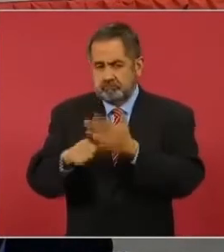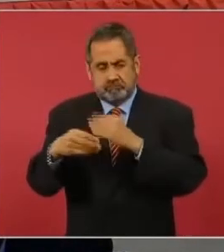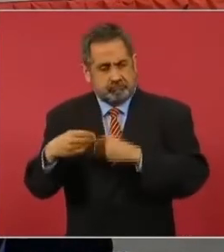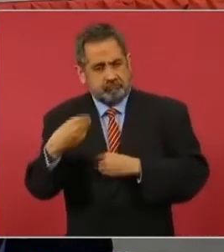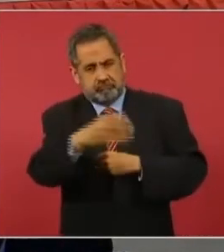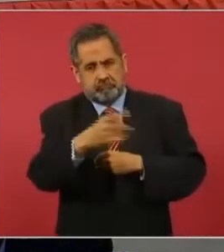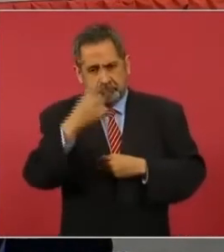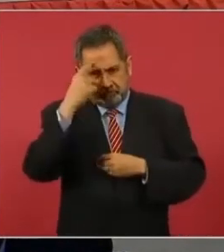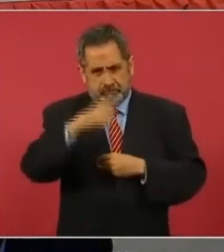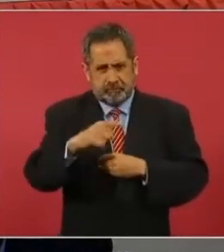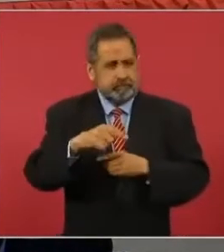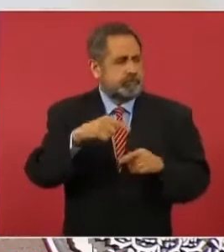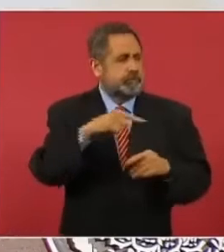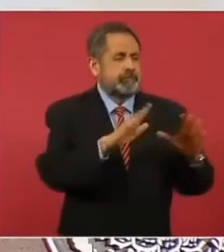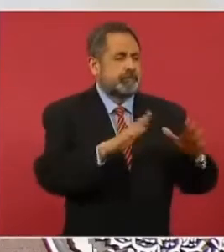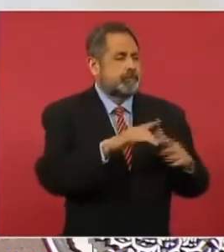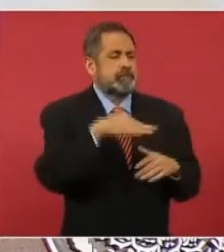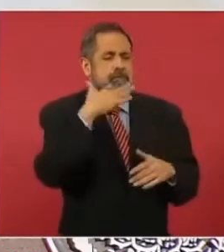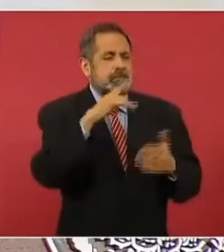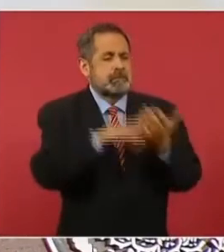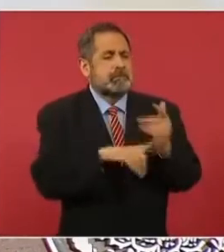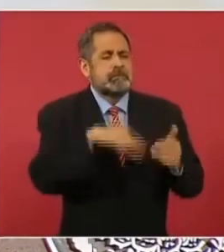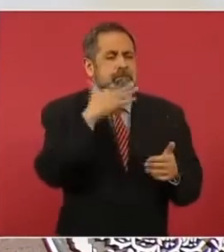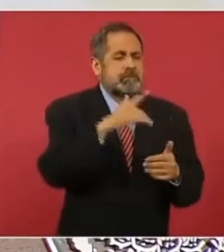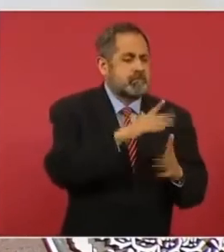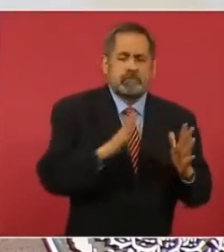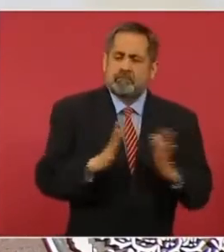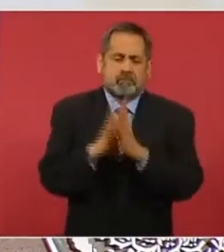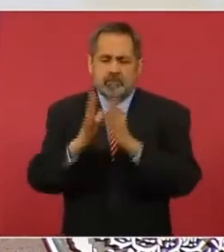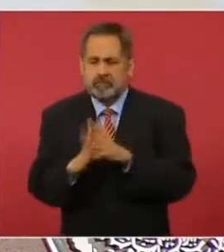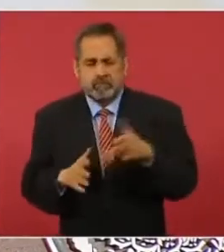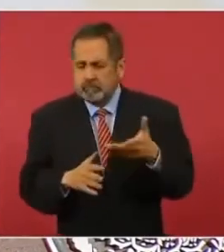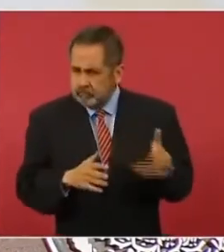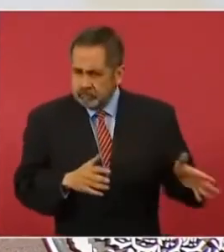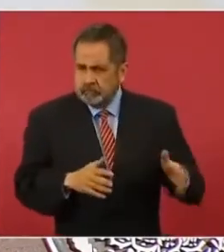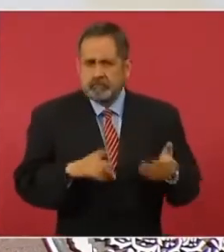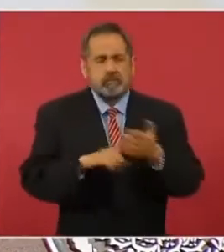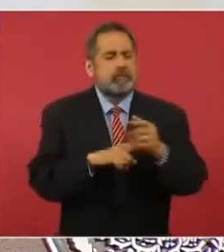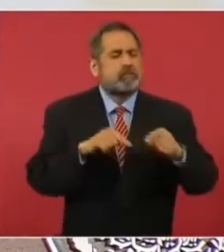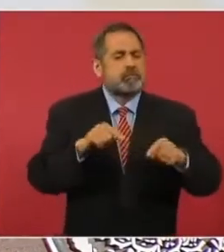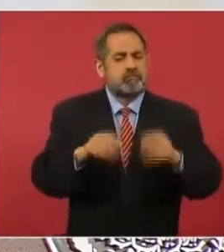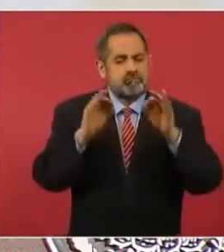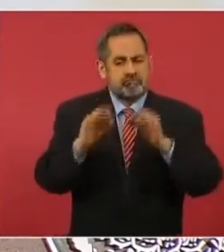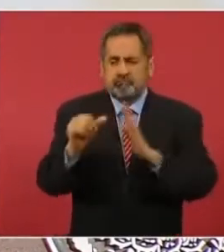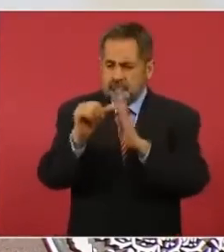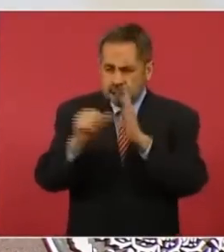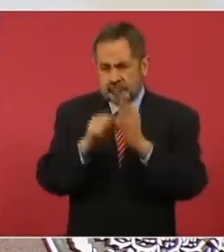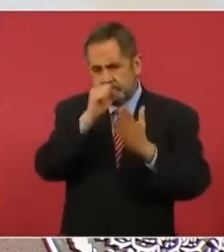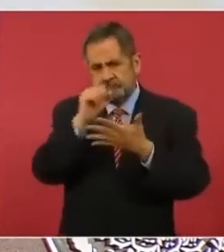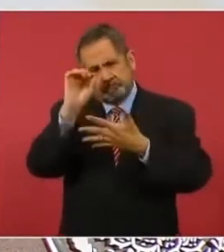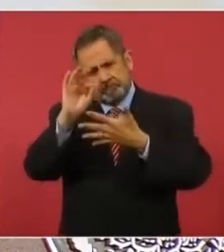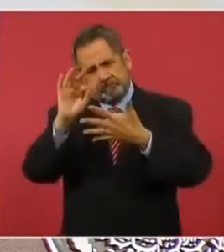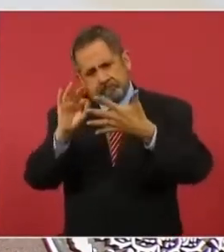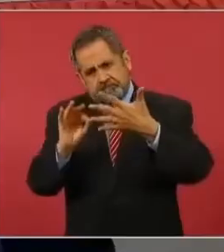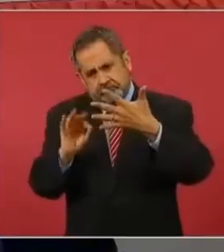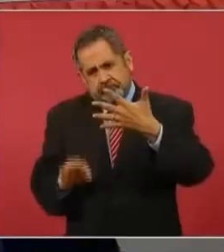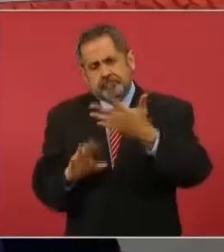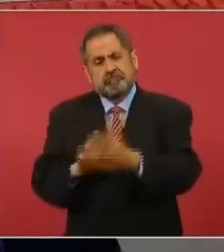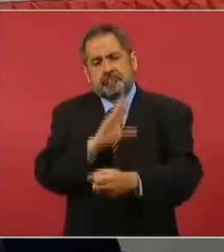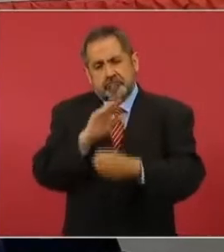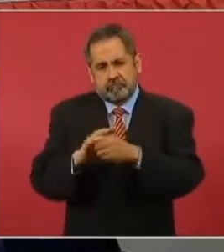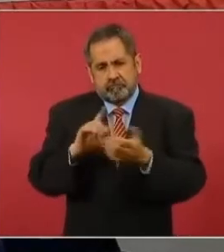para que no participen los espurios los corruptos en elecciones con todos los artículos que deben de ser